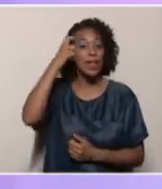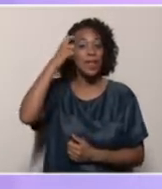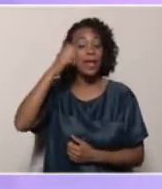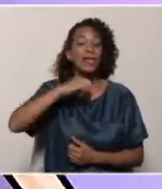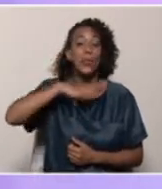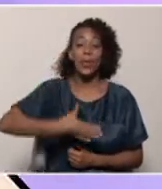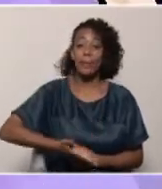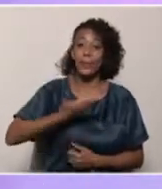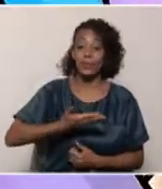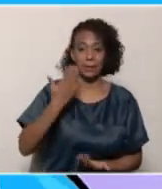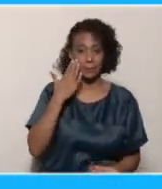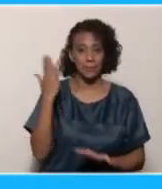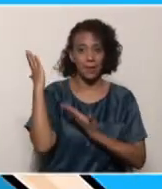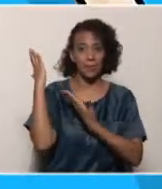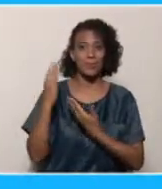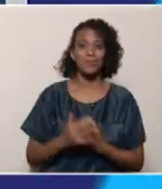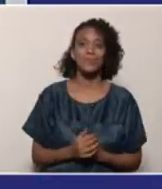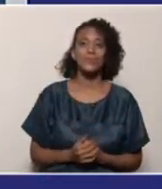del día.